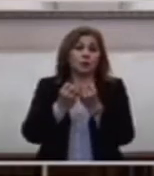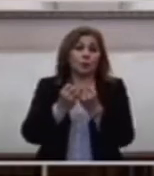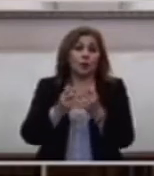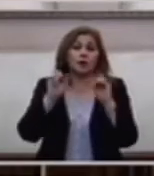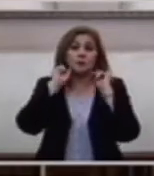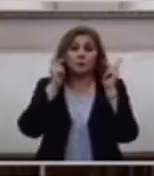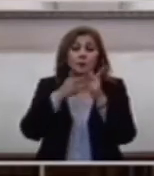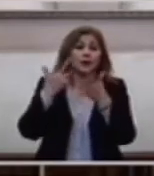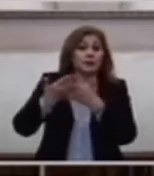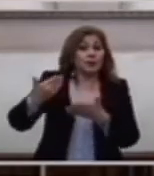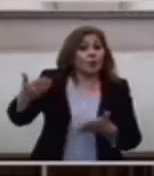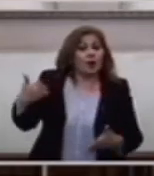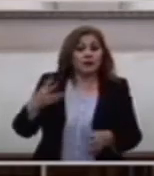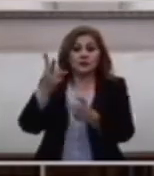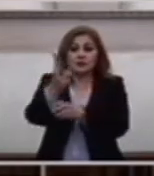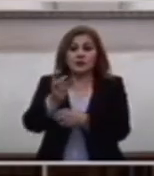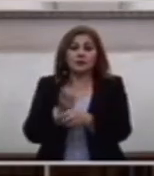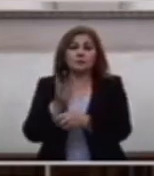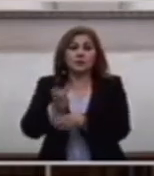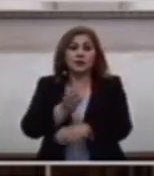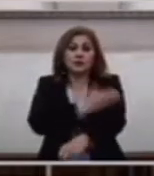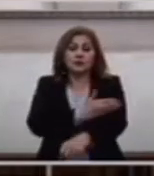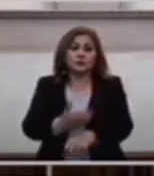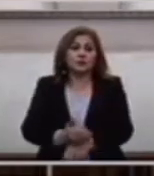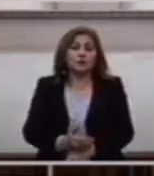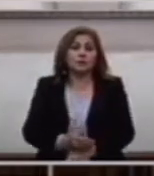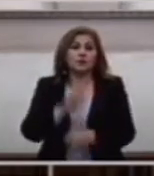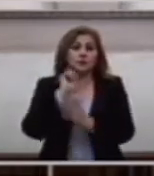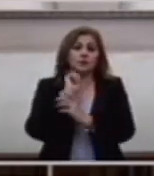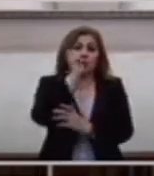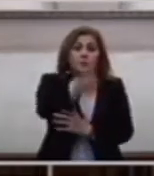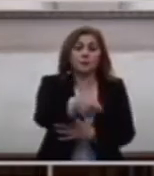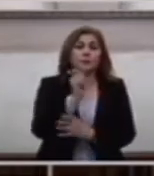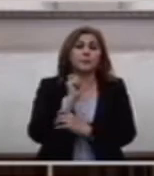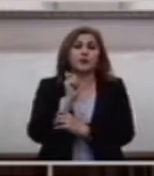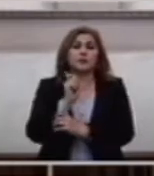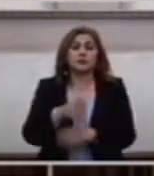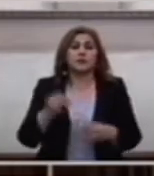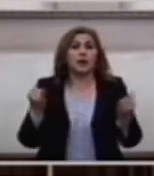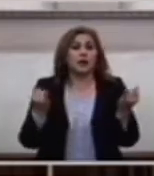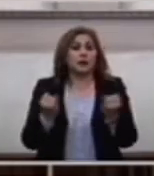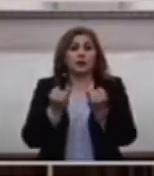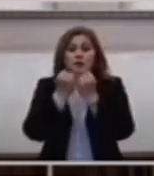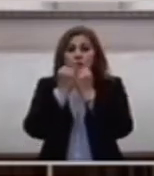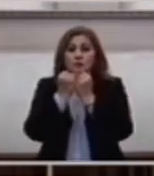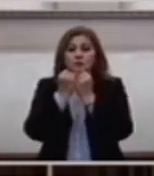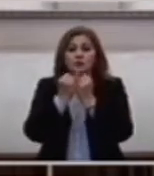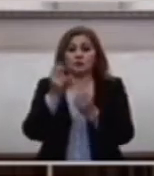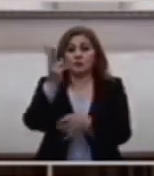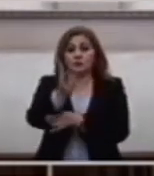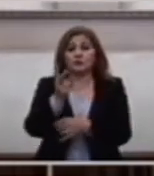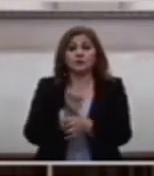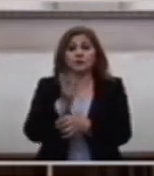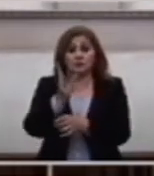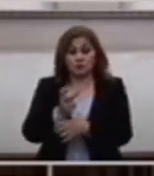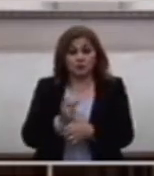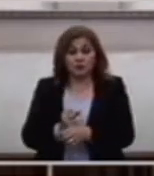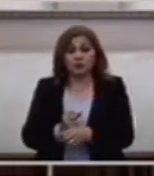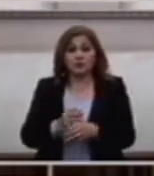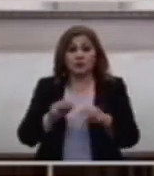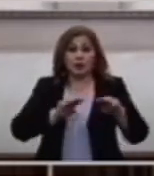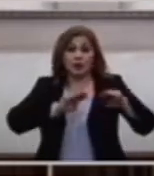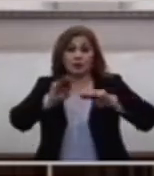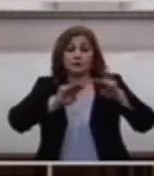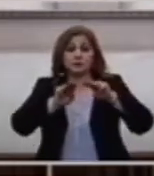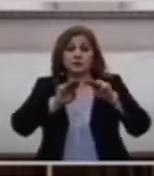Compañeros Nos Invita A pescar Nos Invita A llevar La misión Por delante